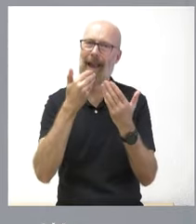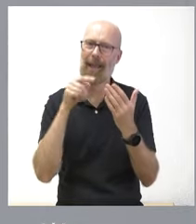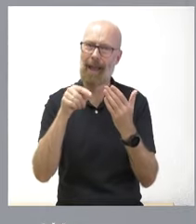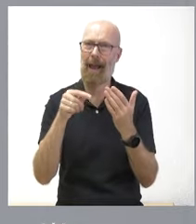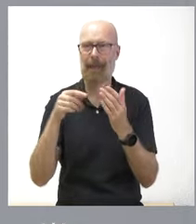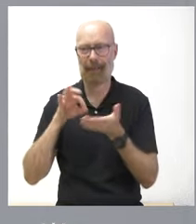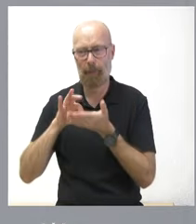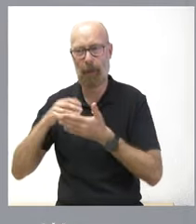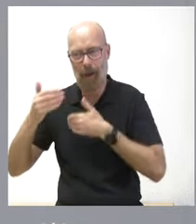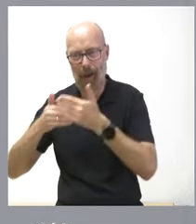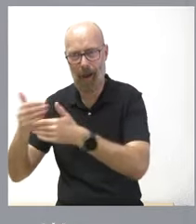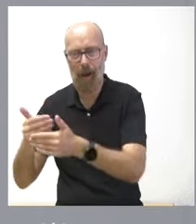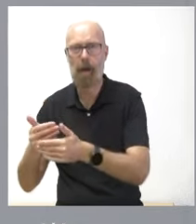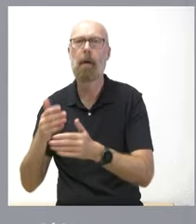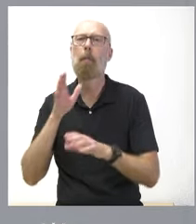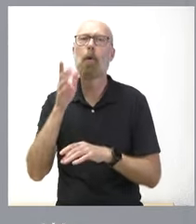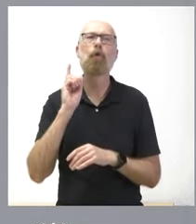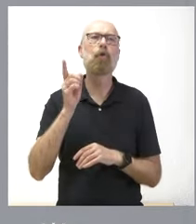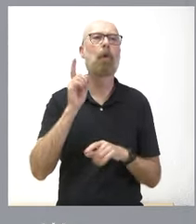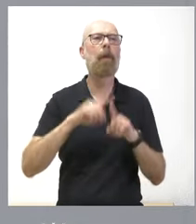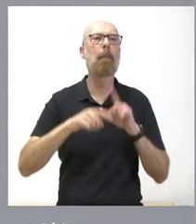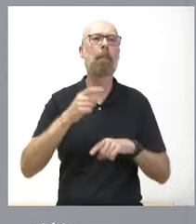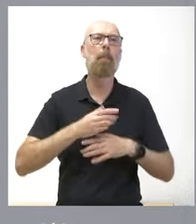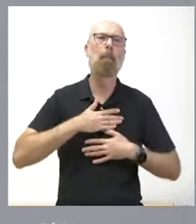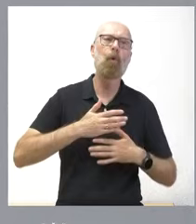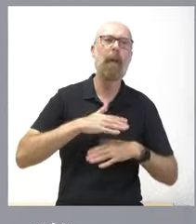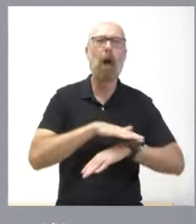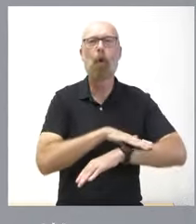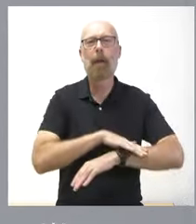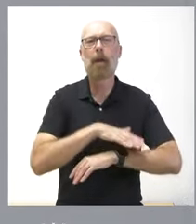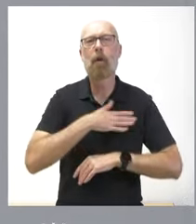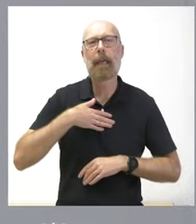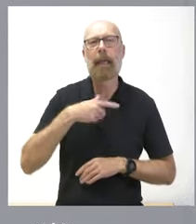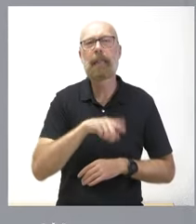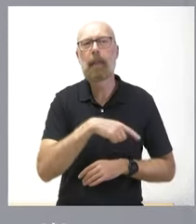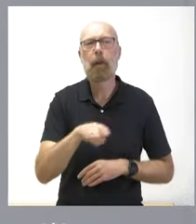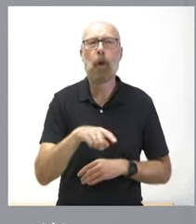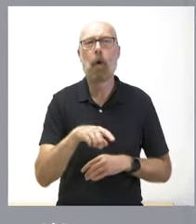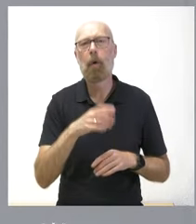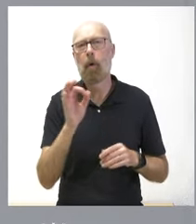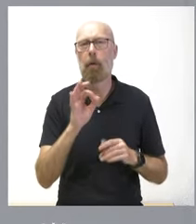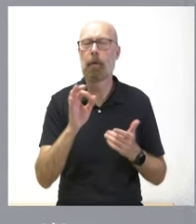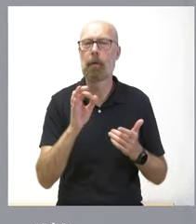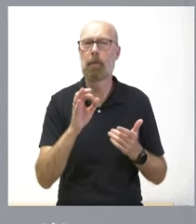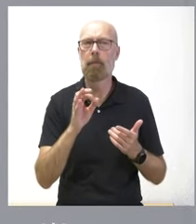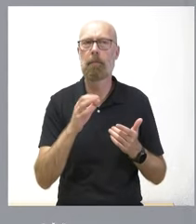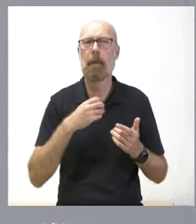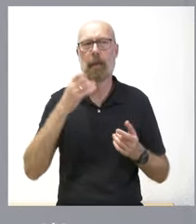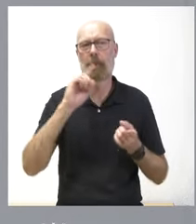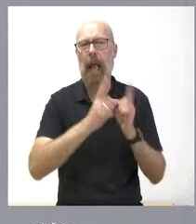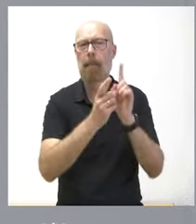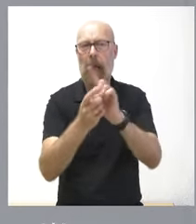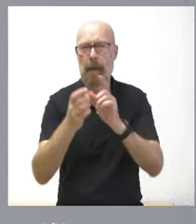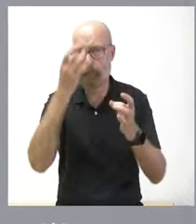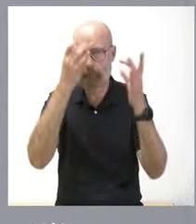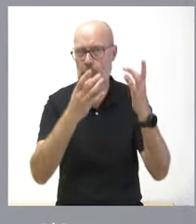solo de la voluntad de un gobierno sin contar con el Parlamento cambiar estas cosas. Para